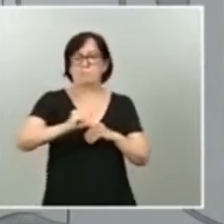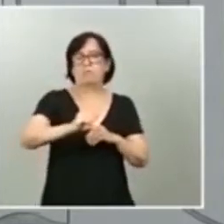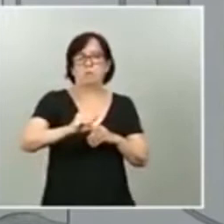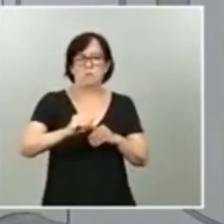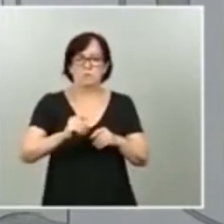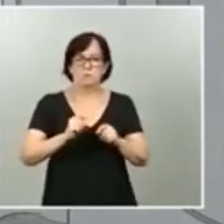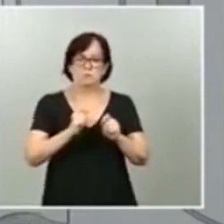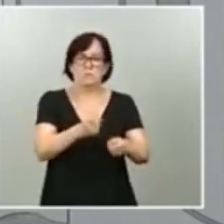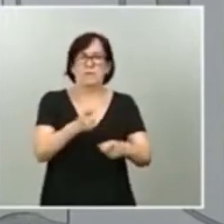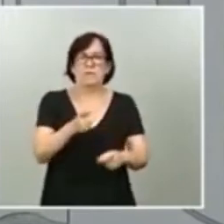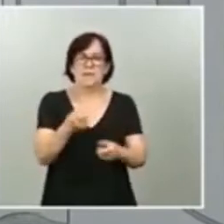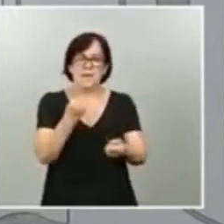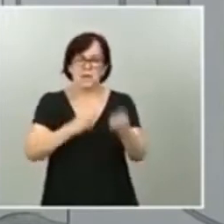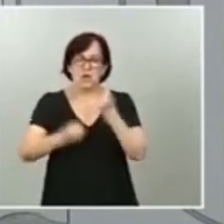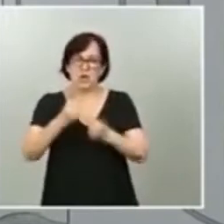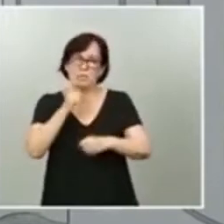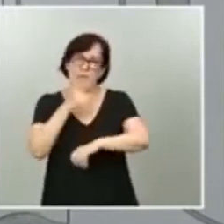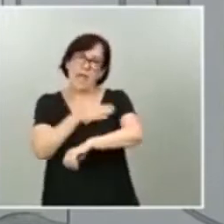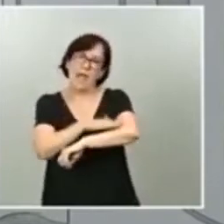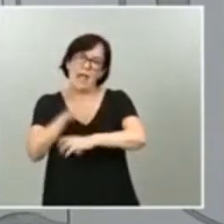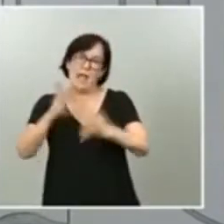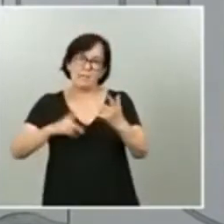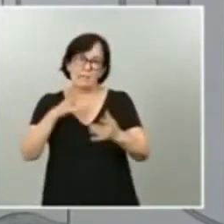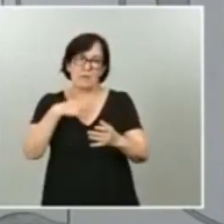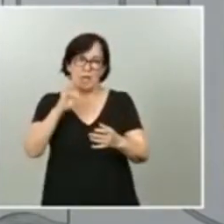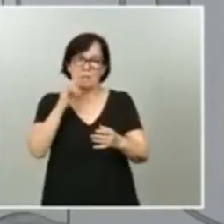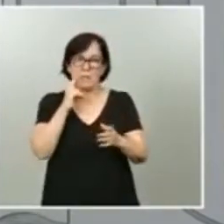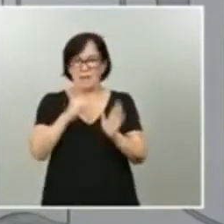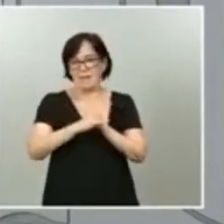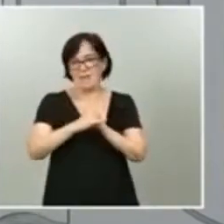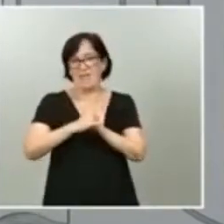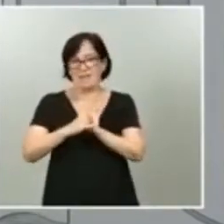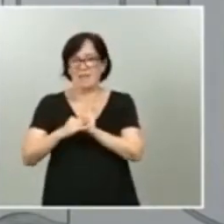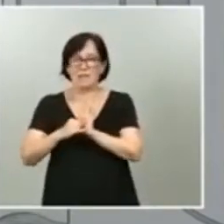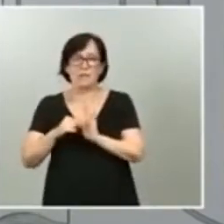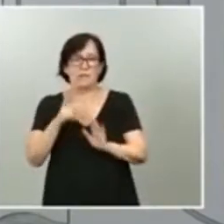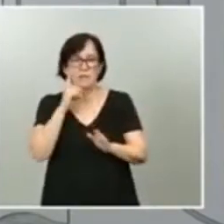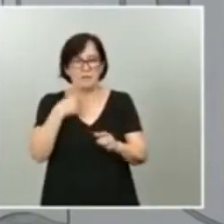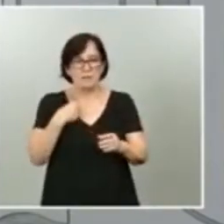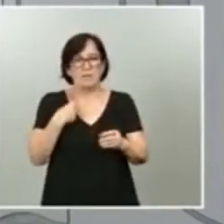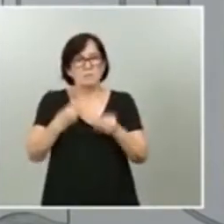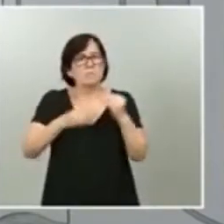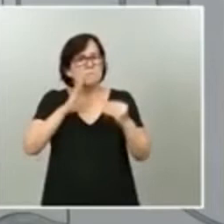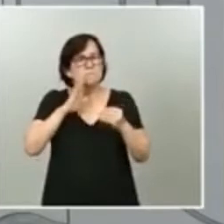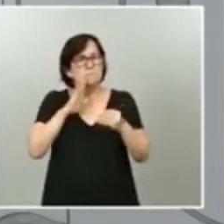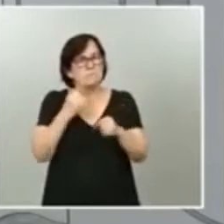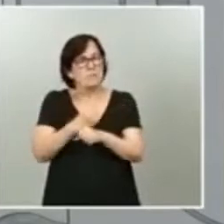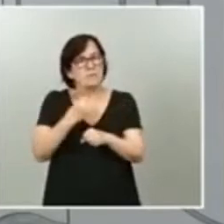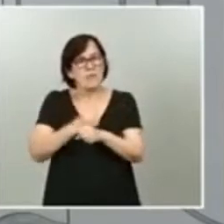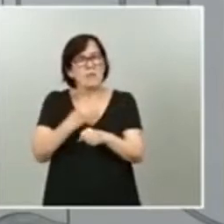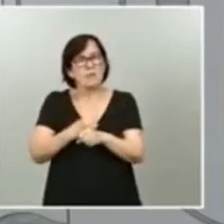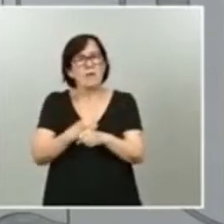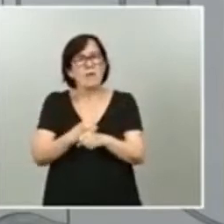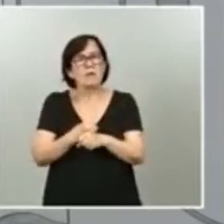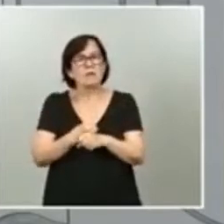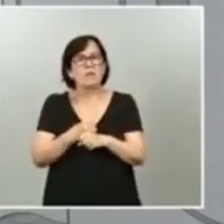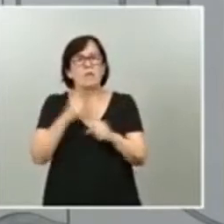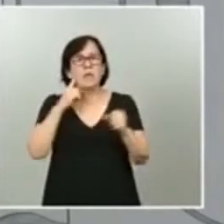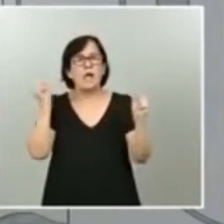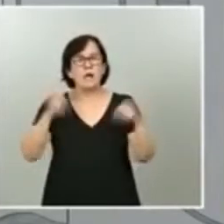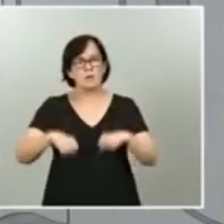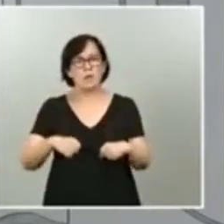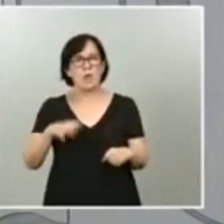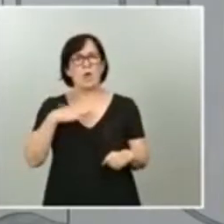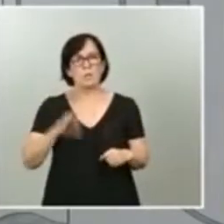Administraciones que tienen una mayor proximidad. Y en esa línea venimos trabajando, contemplando dentro de ese acuerdo la posibilidad